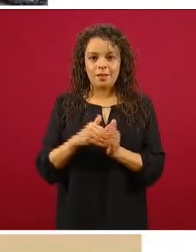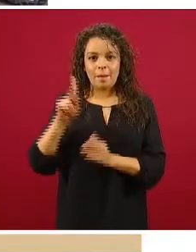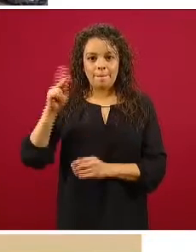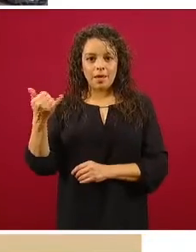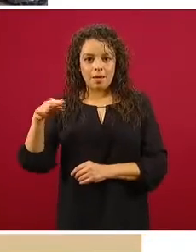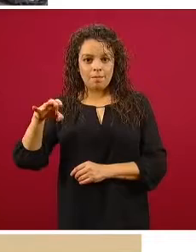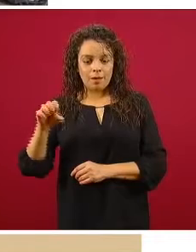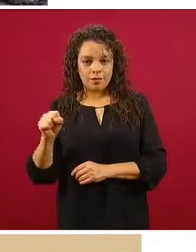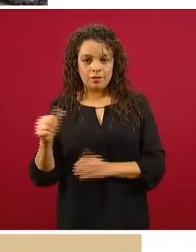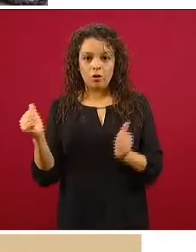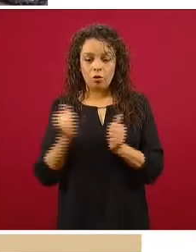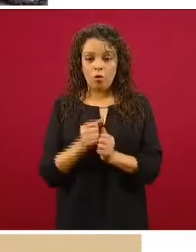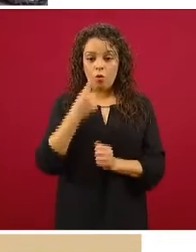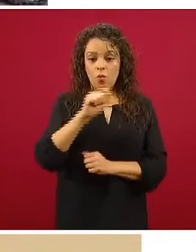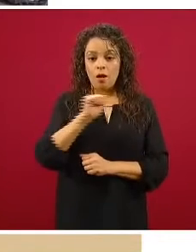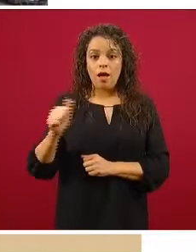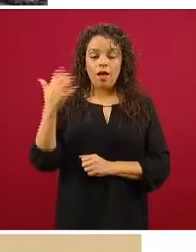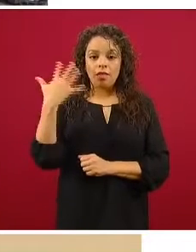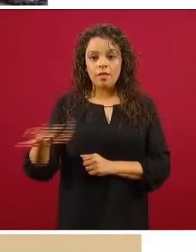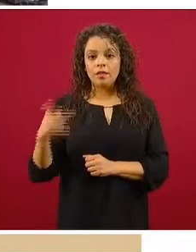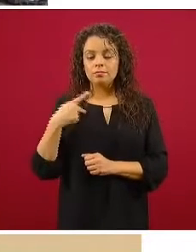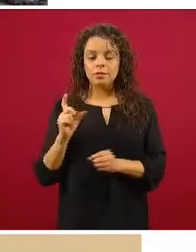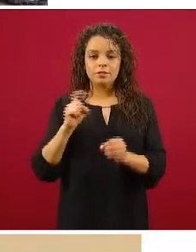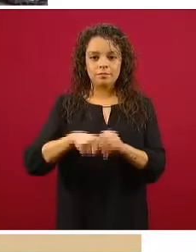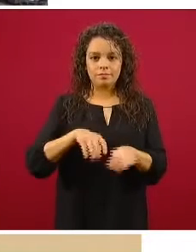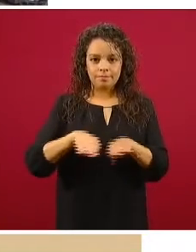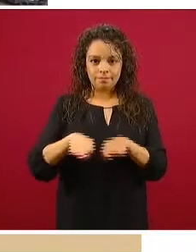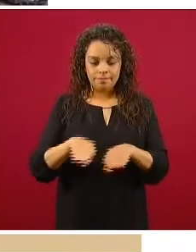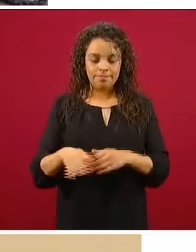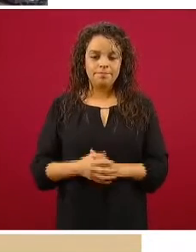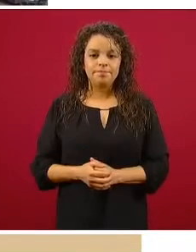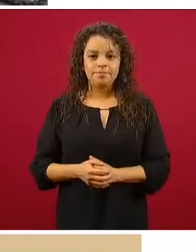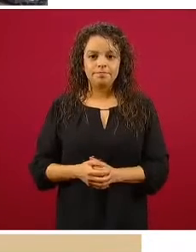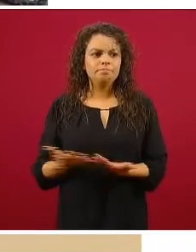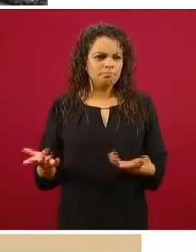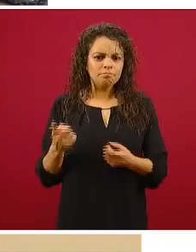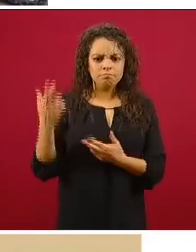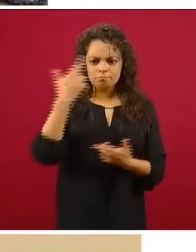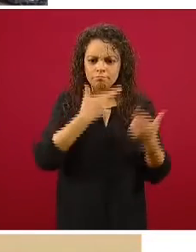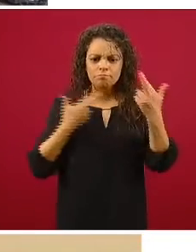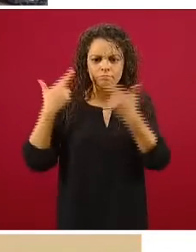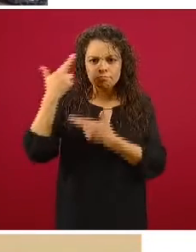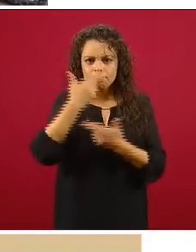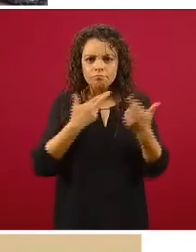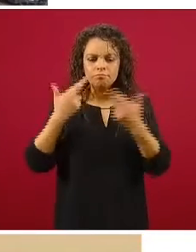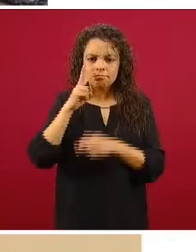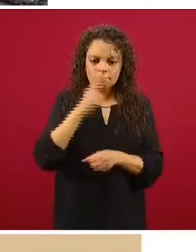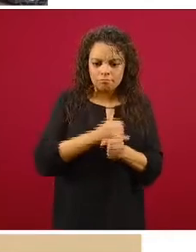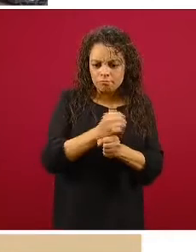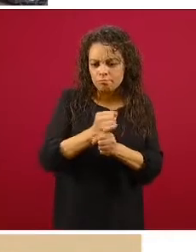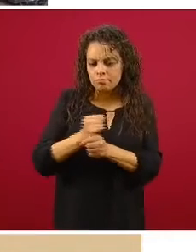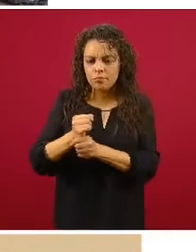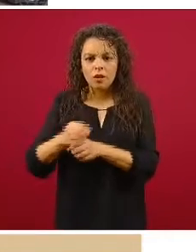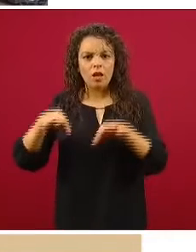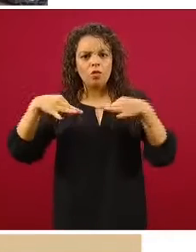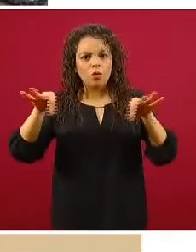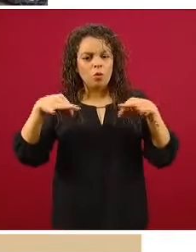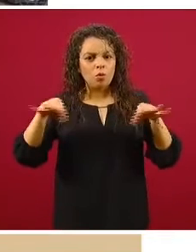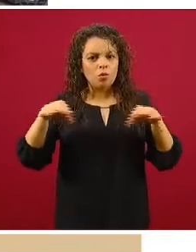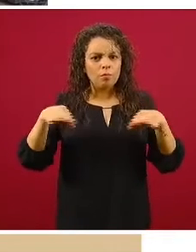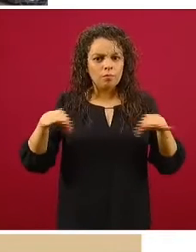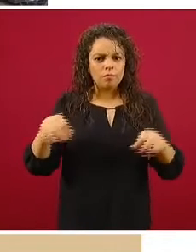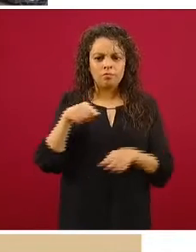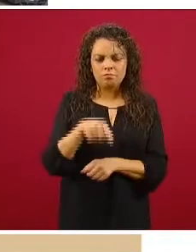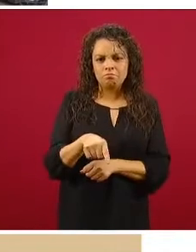a diez trabajadores. Y nuevamente hemos estado analizando los documentos, la investigación, la literatura que se está